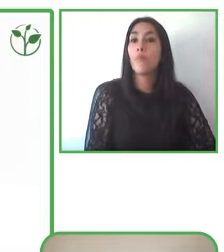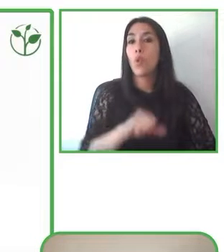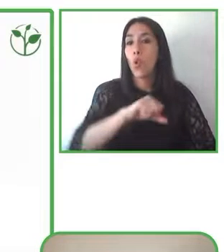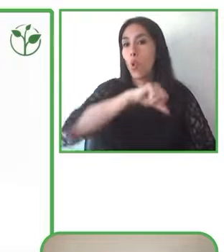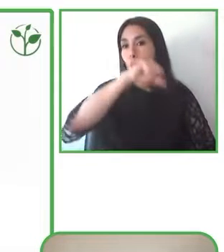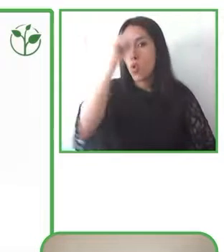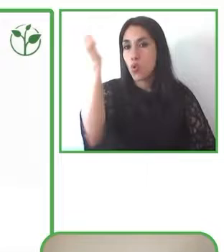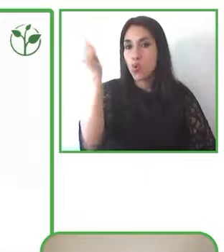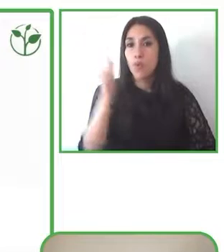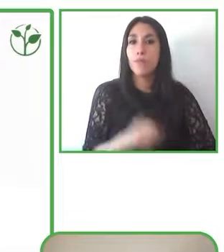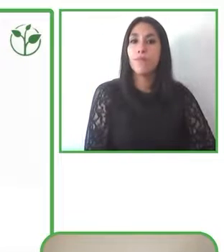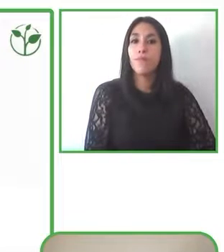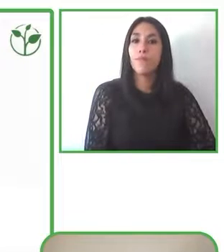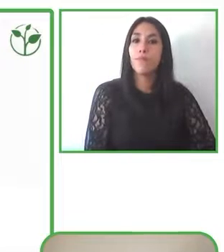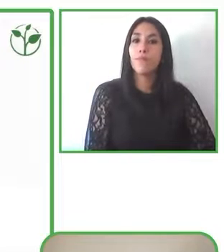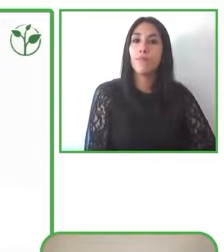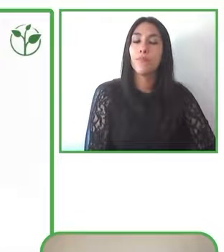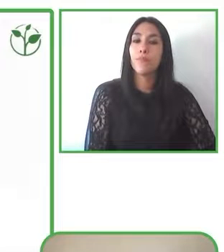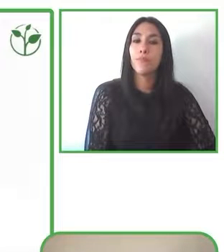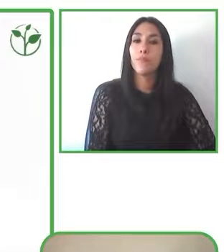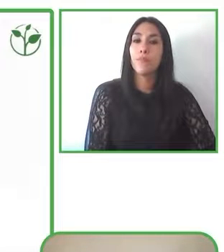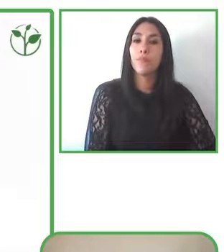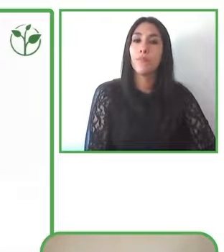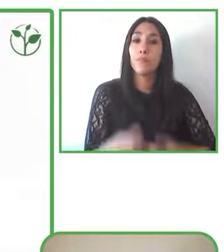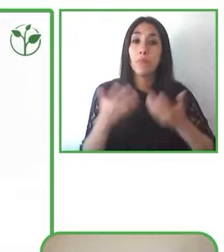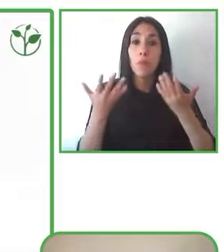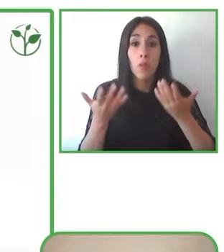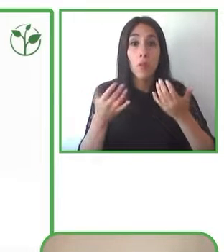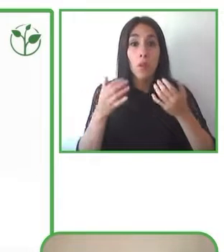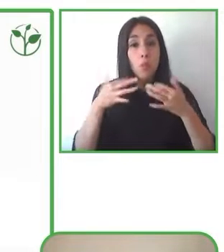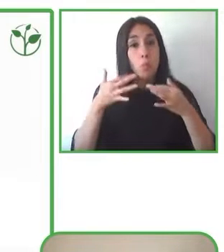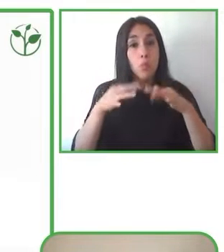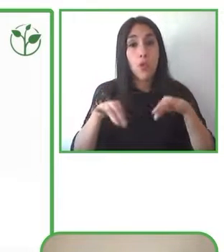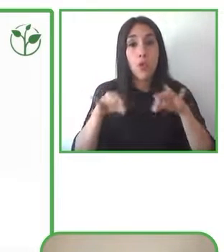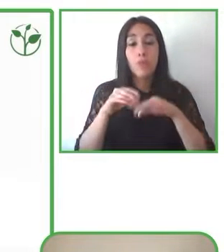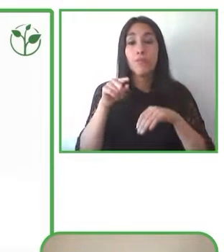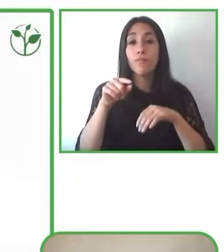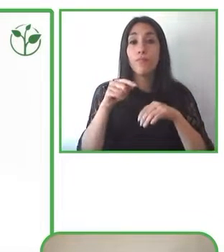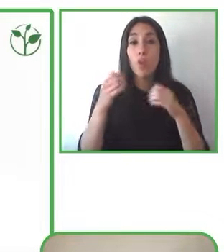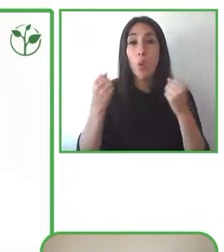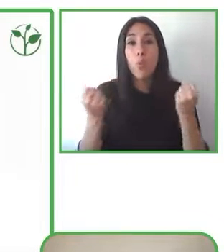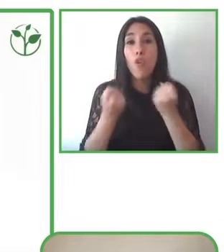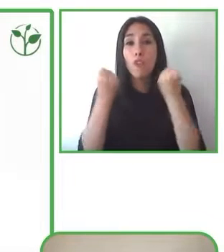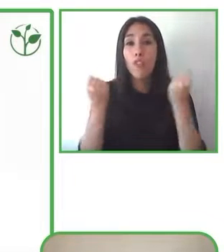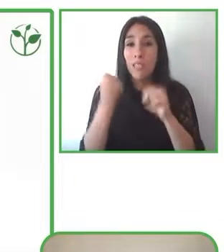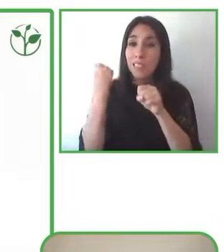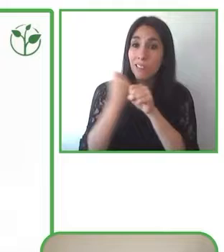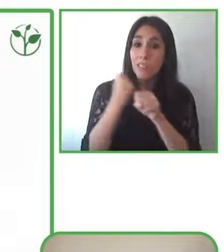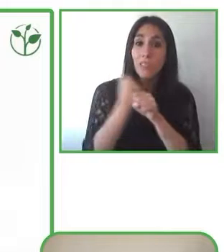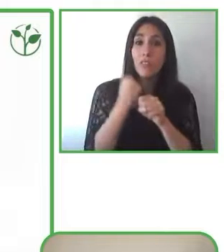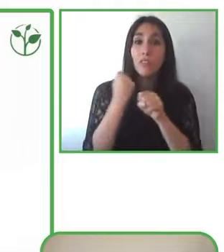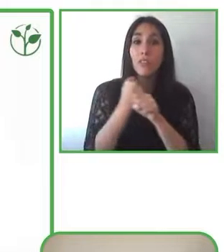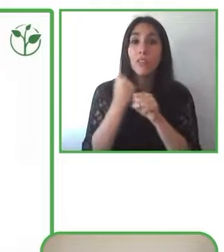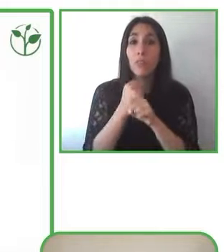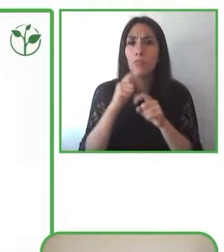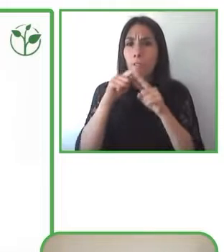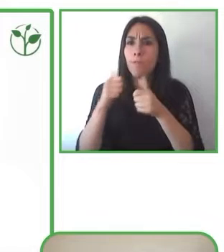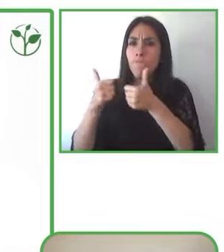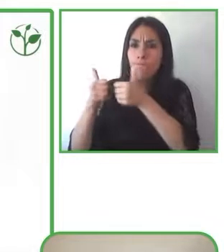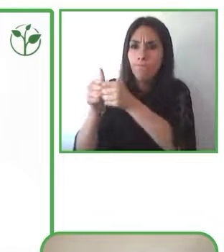impulso es fomentar el networking en el fondo pues mira a Josefina a Pamela